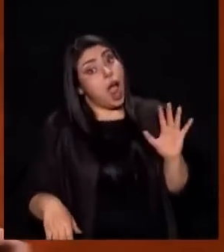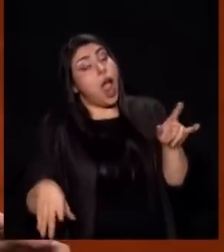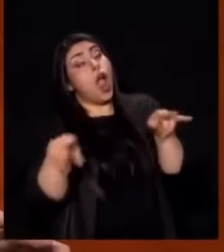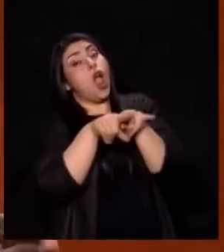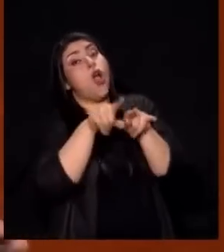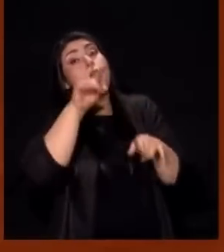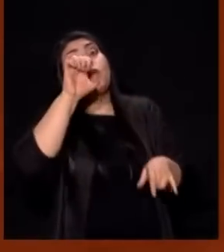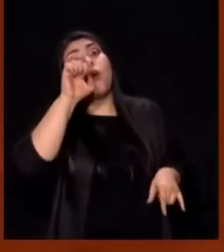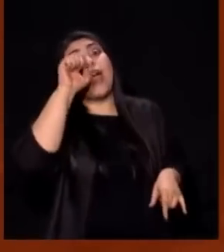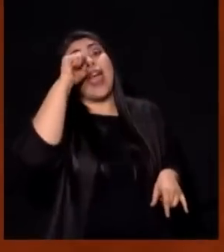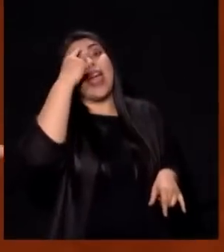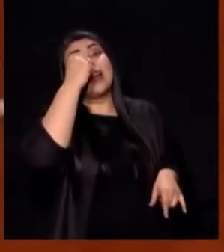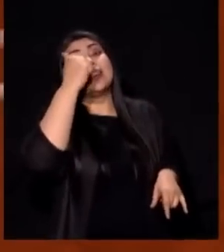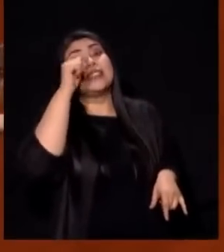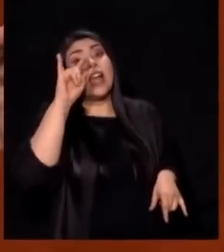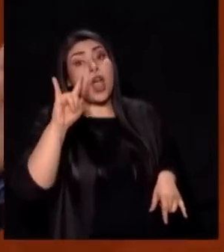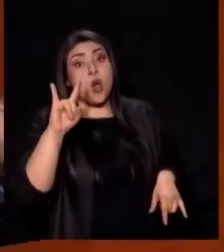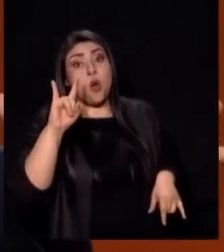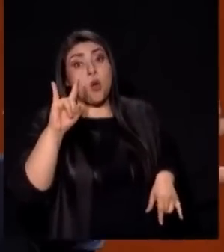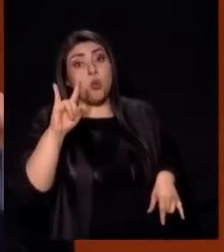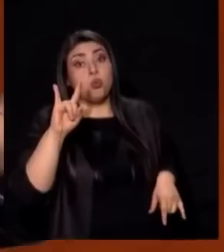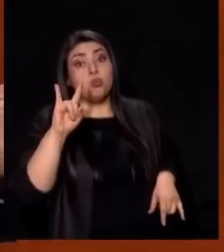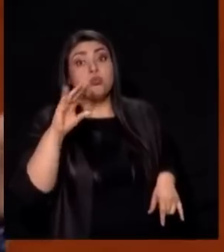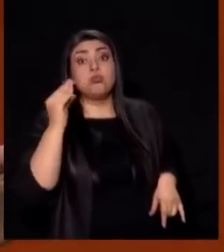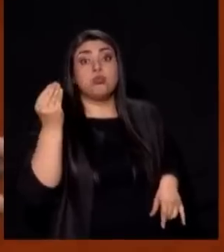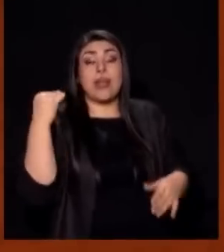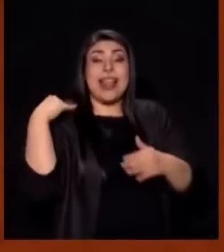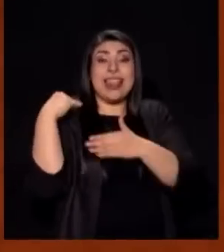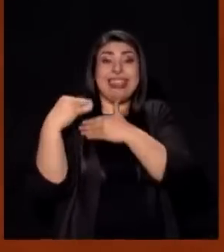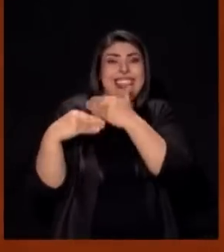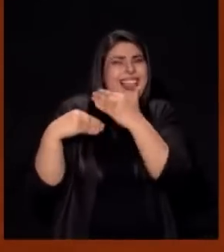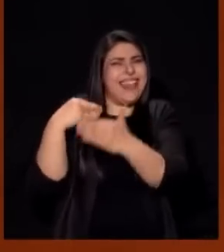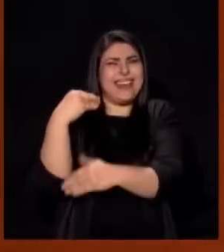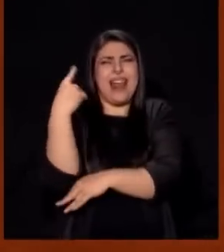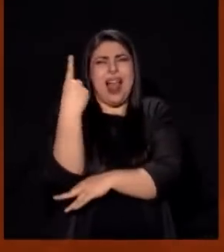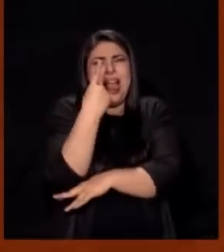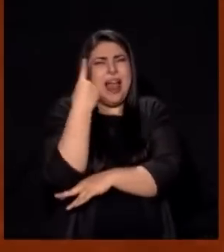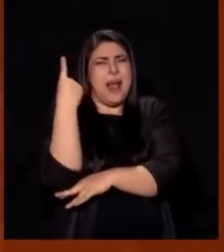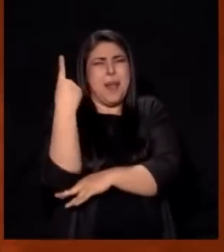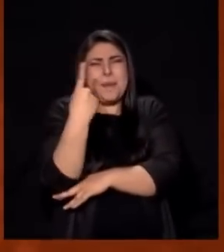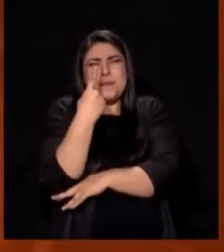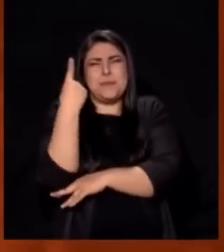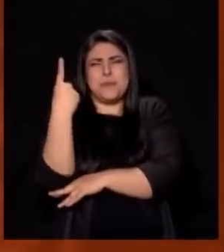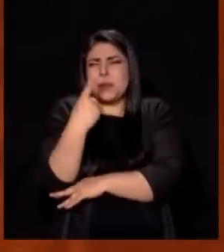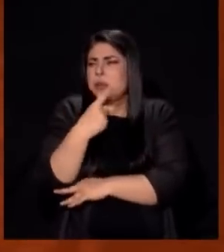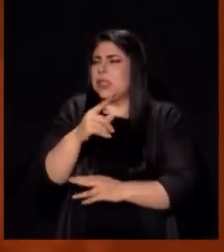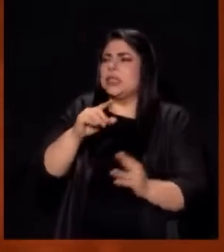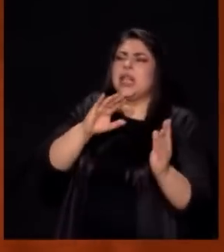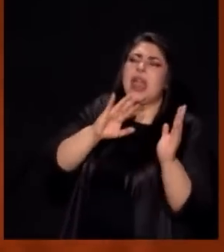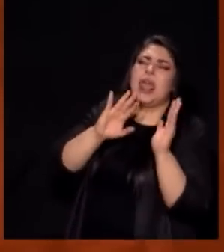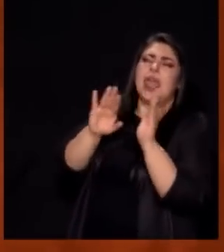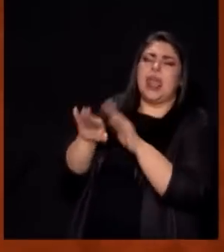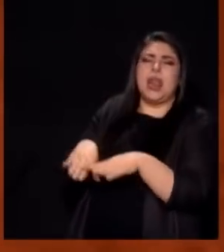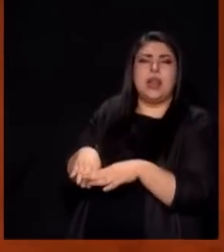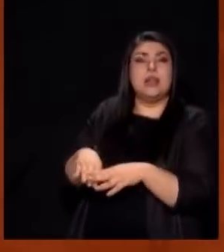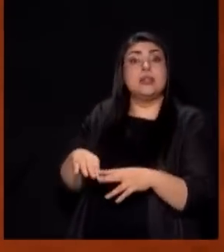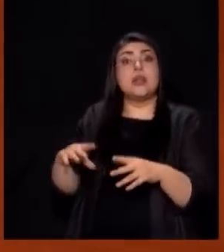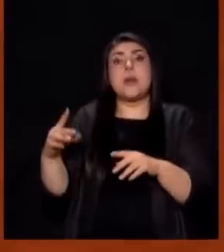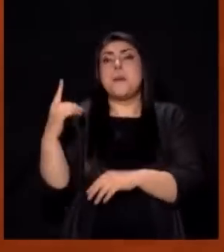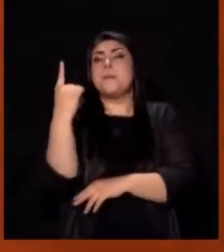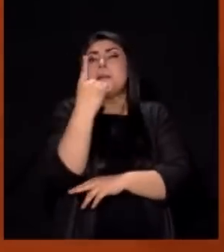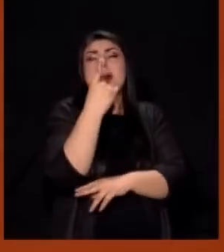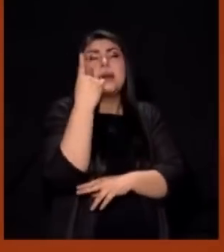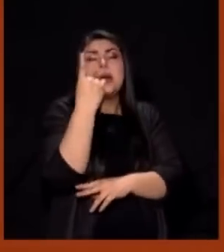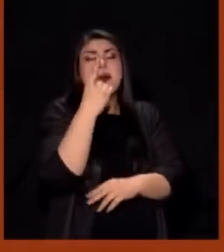Menospreció La herencia Más importante Que su padre Le habría de dar Que era Bendecirlo Nosotros